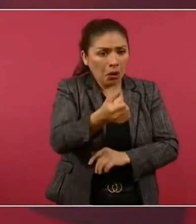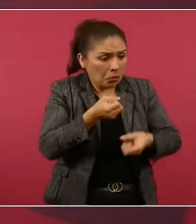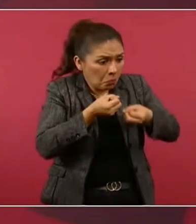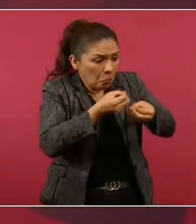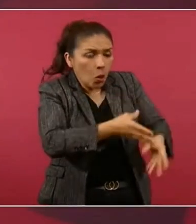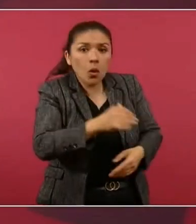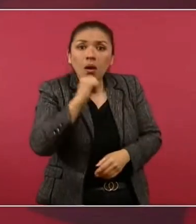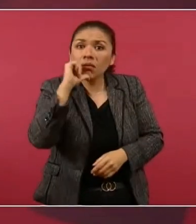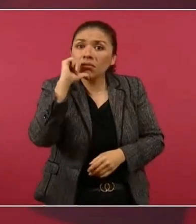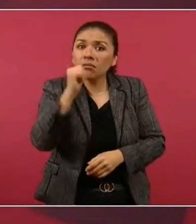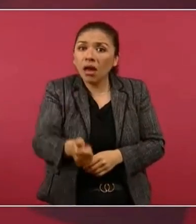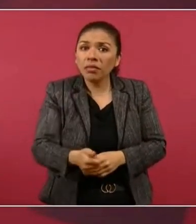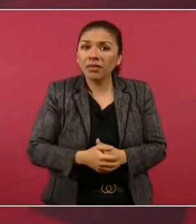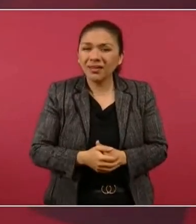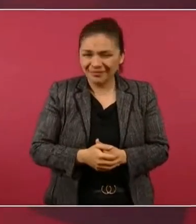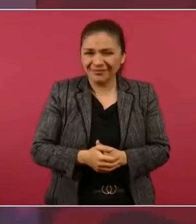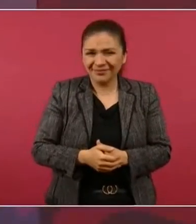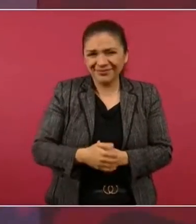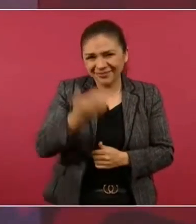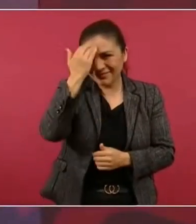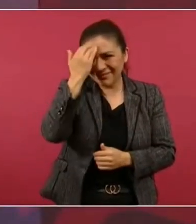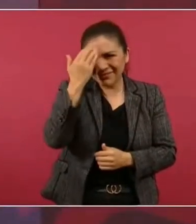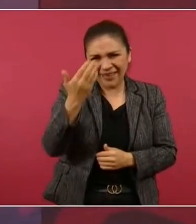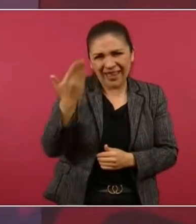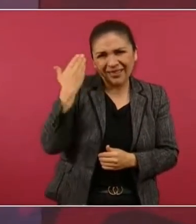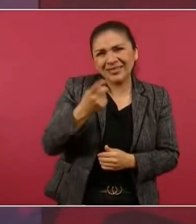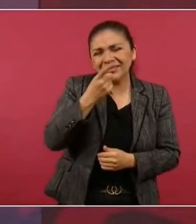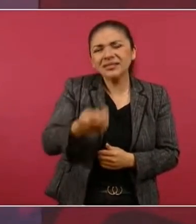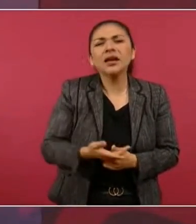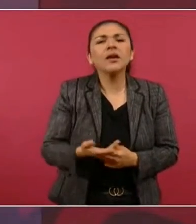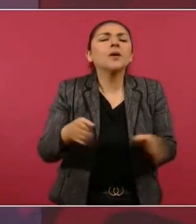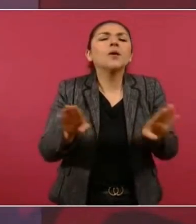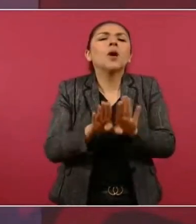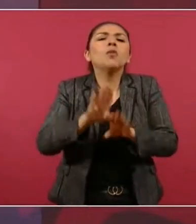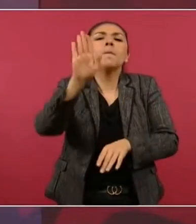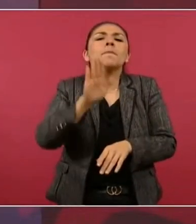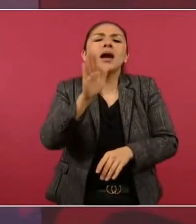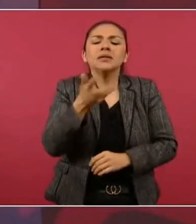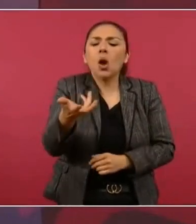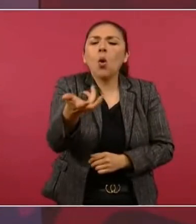Ya saben cómo decían, ¿no? Es como una copa.